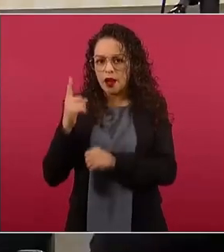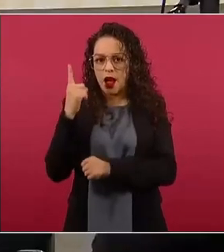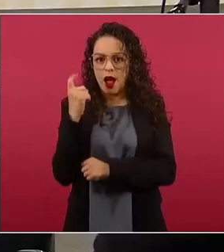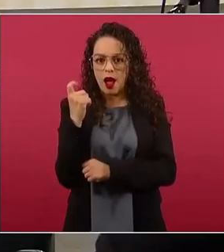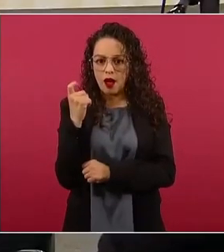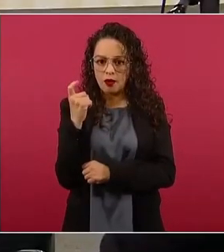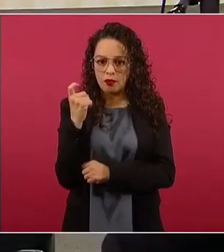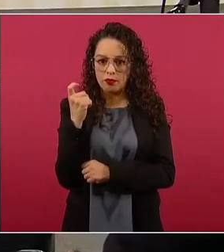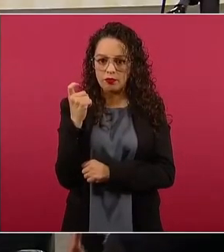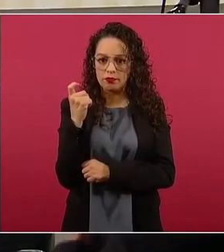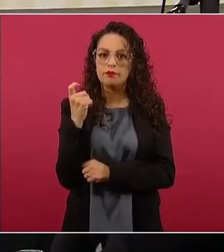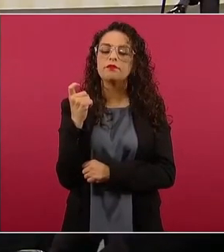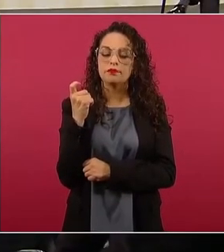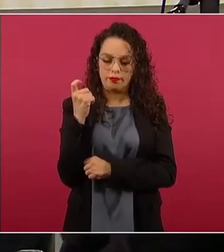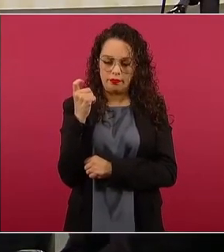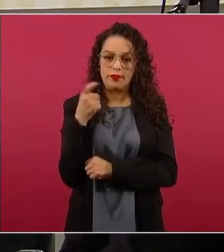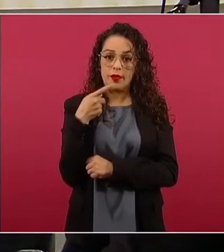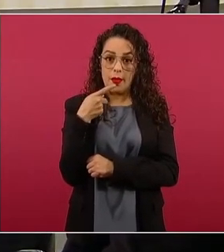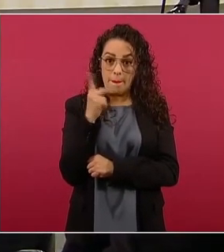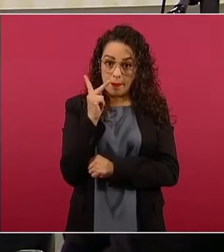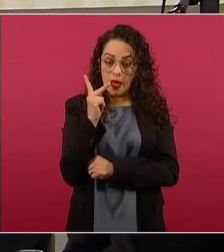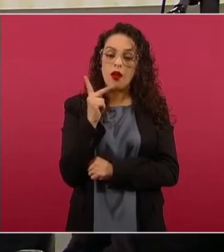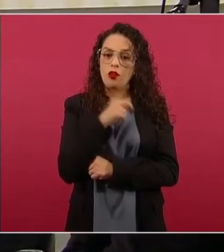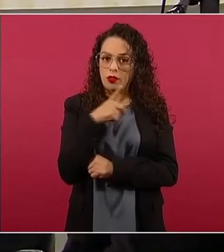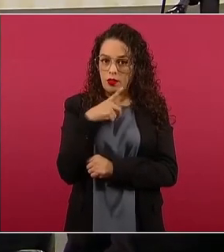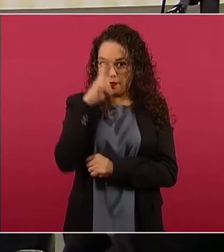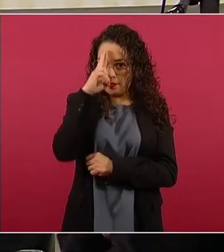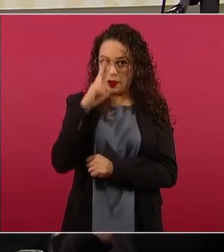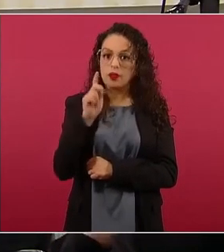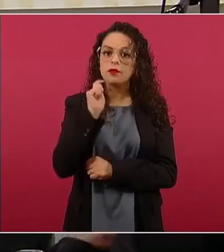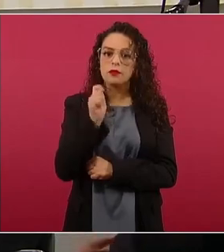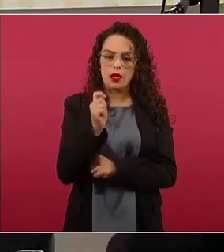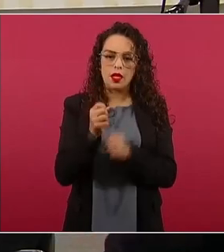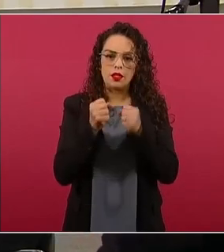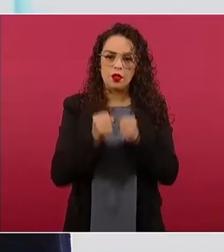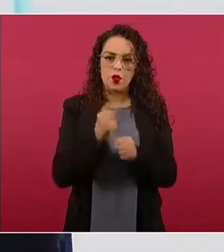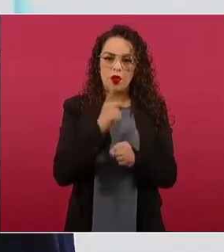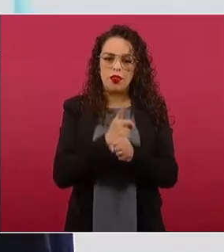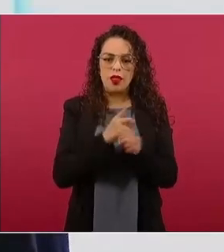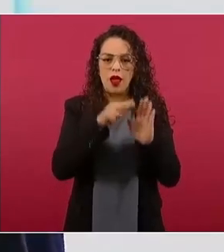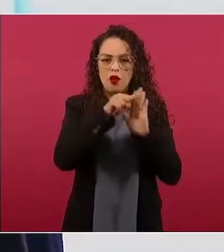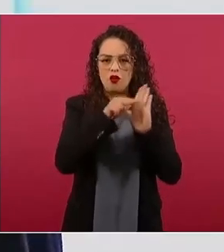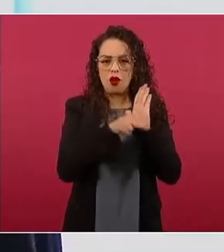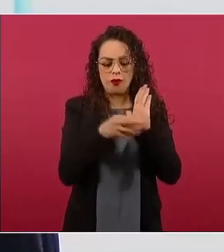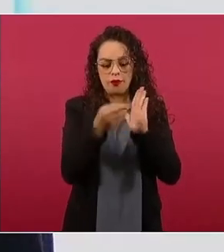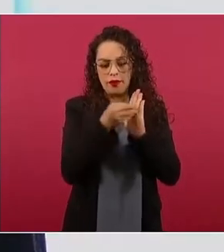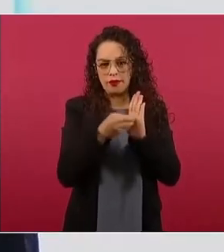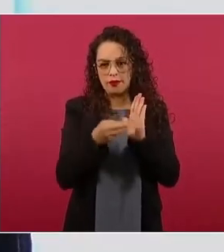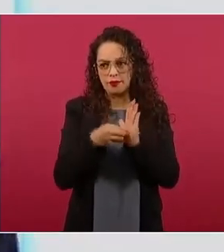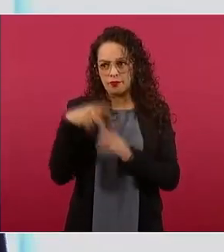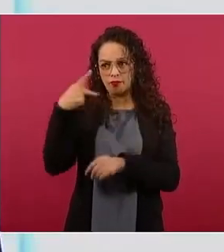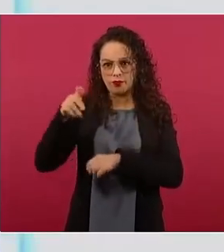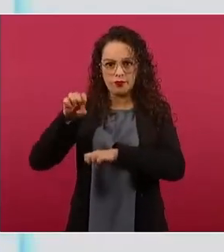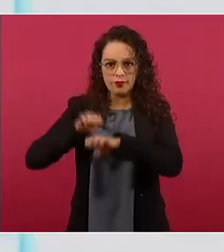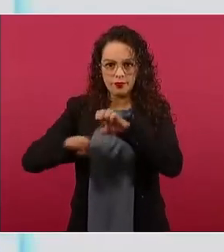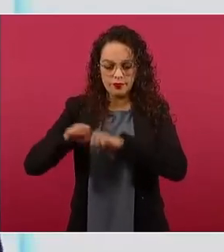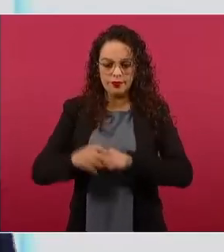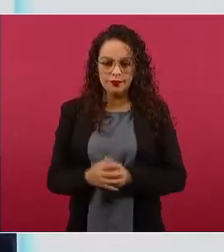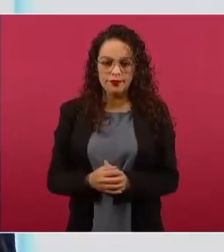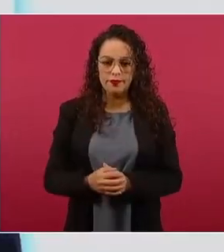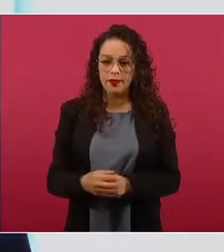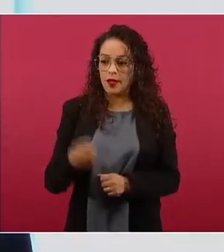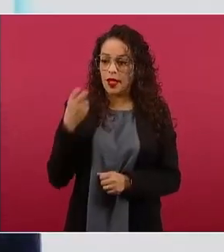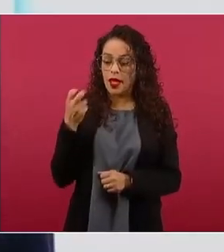permitan las normas de seguridad. Este contrato trianual contempla